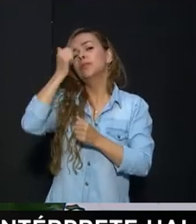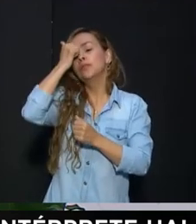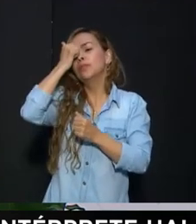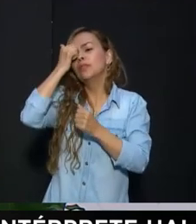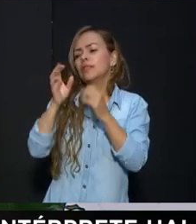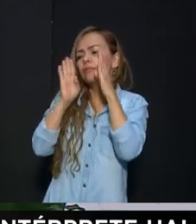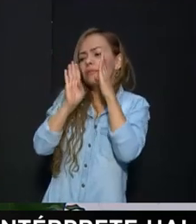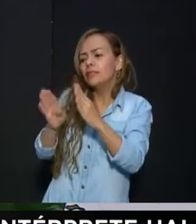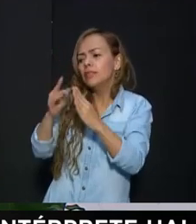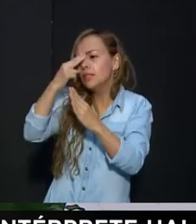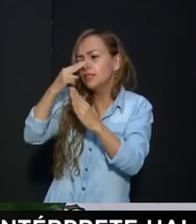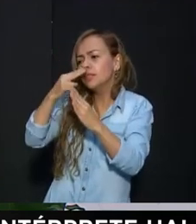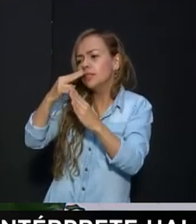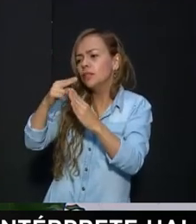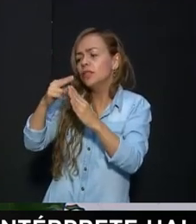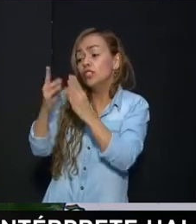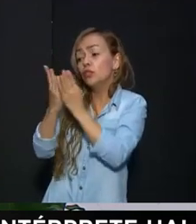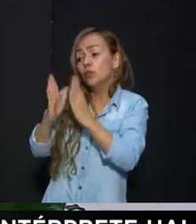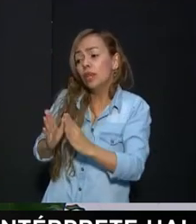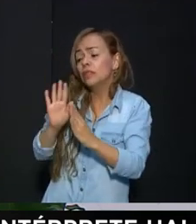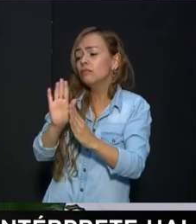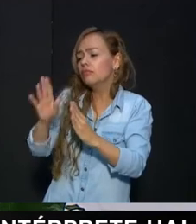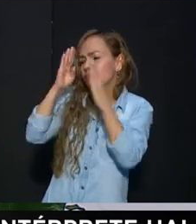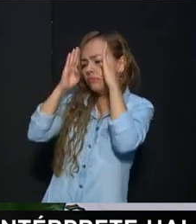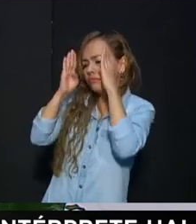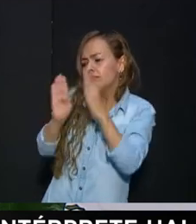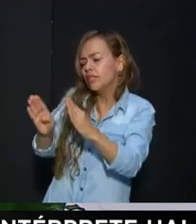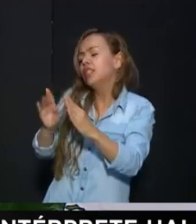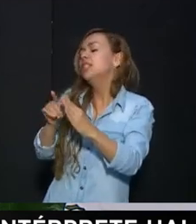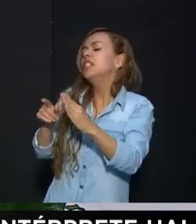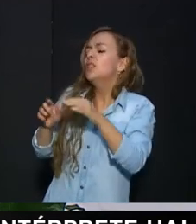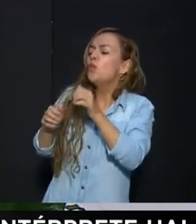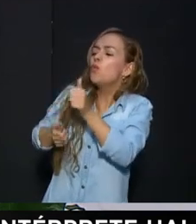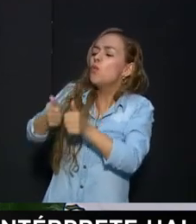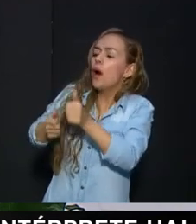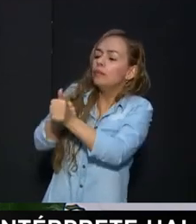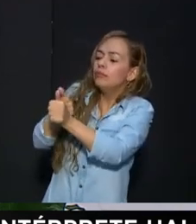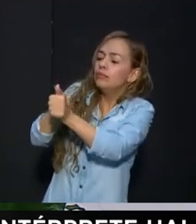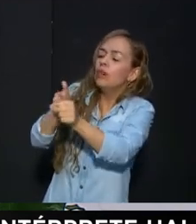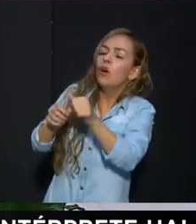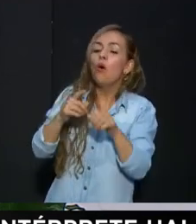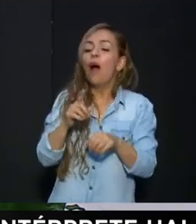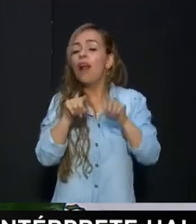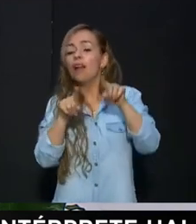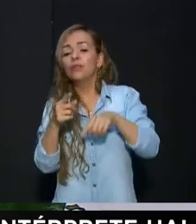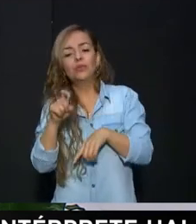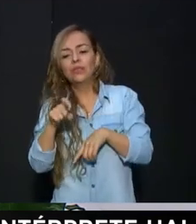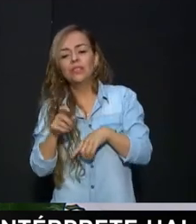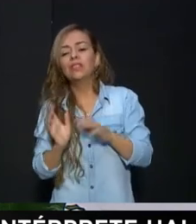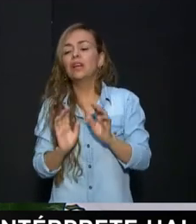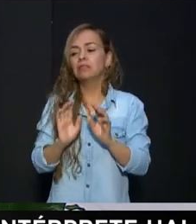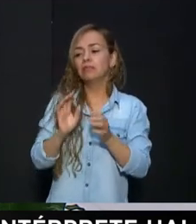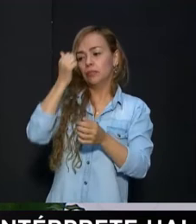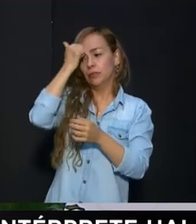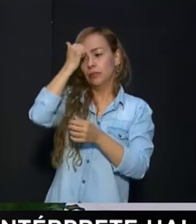Y también ellos Saben identificar De pronto A qué niños Tienen que acompañar más O a qué familias Y a qué de pronto No necesitan tanto Daisy Yo le quiero